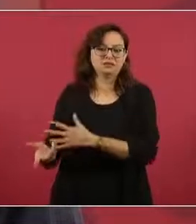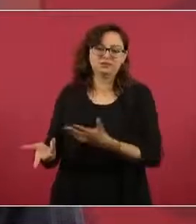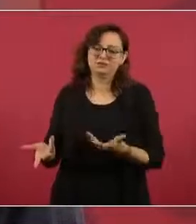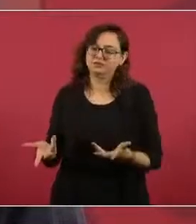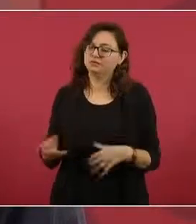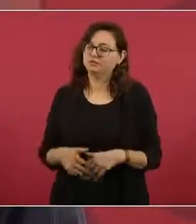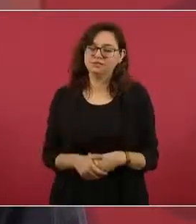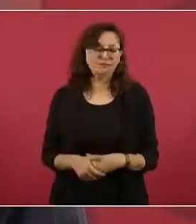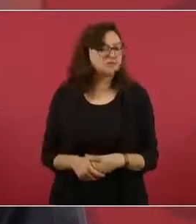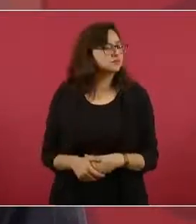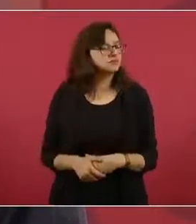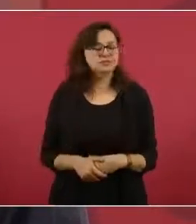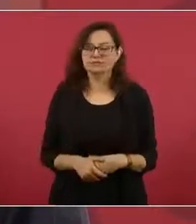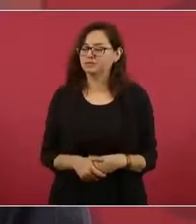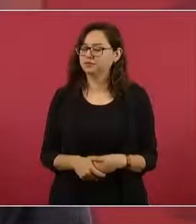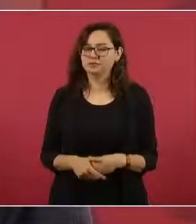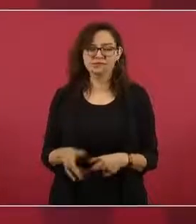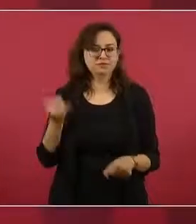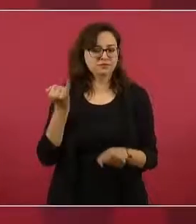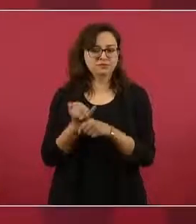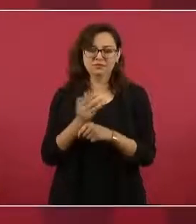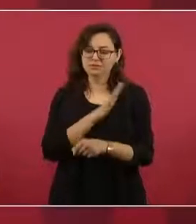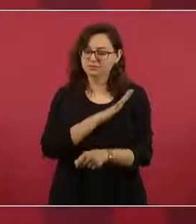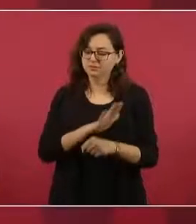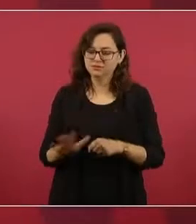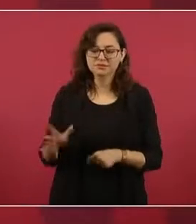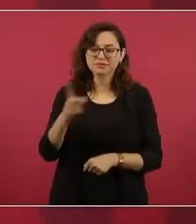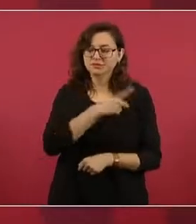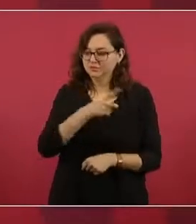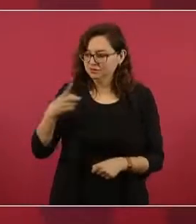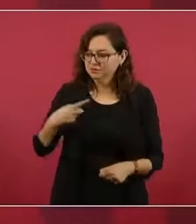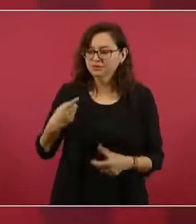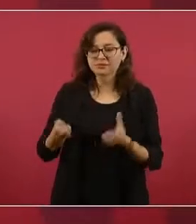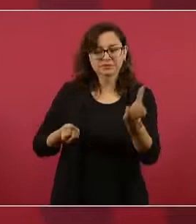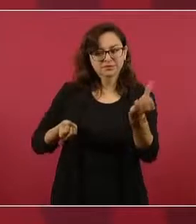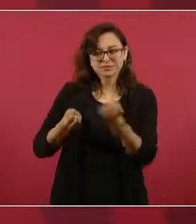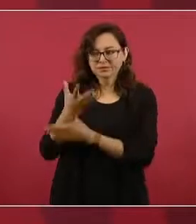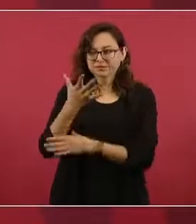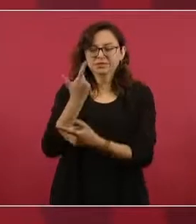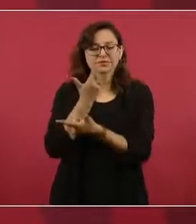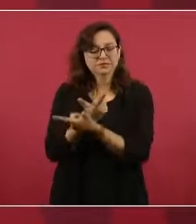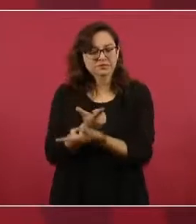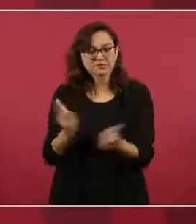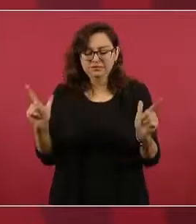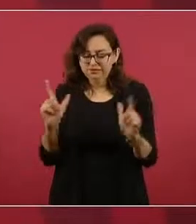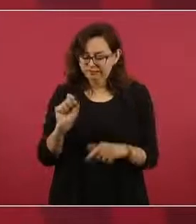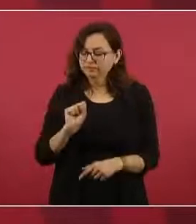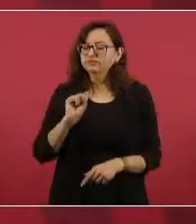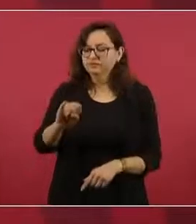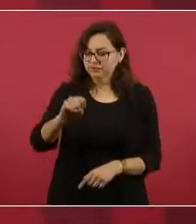debería de darle su libertad y nosotros,